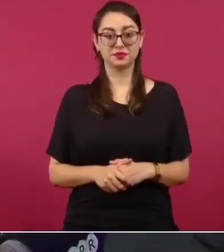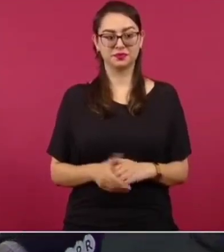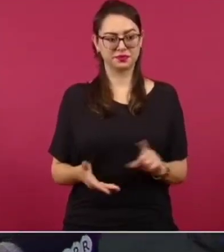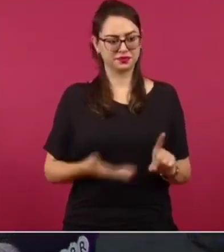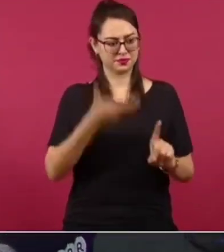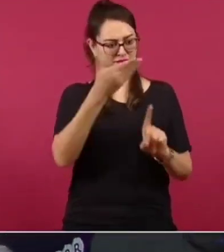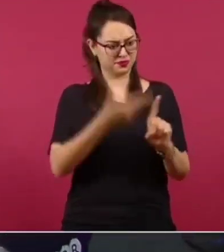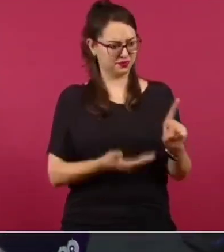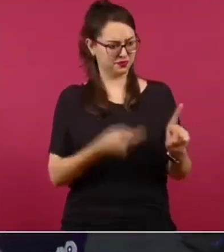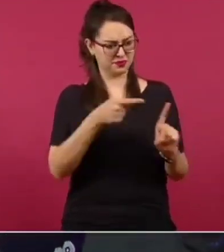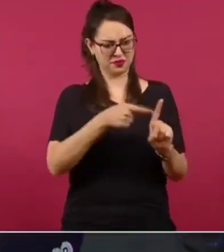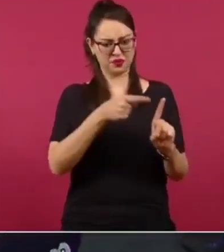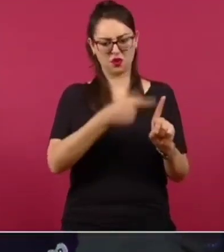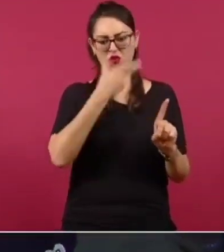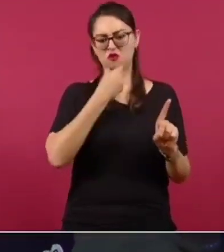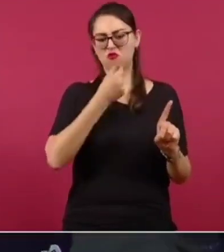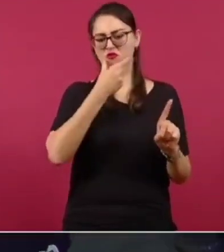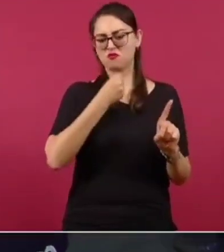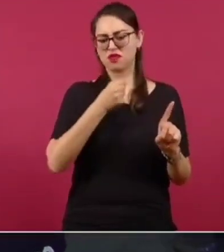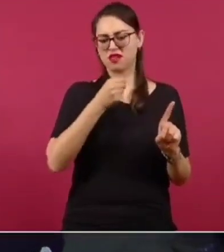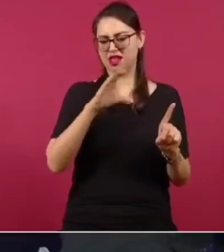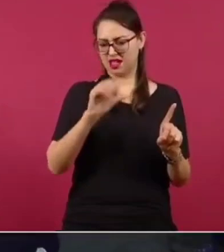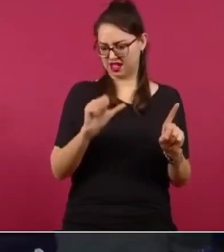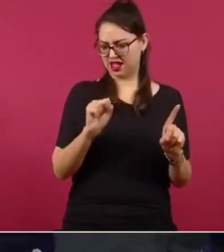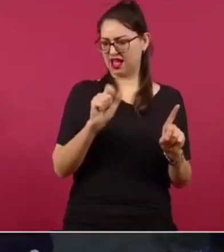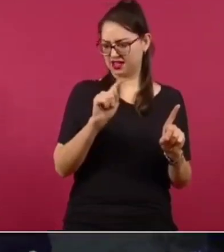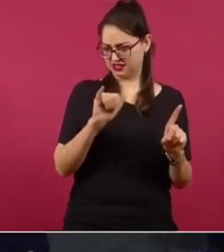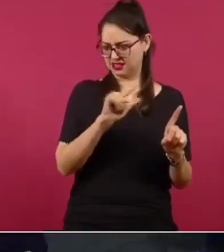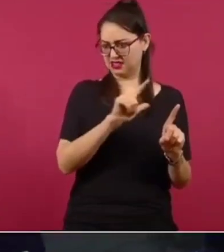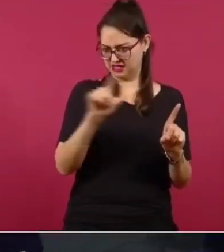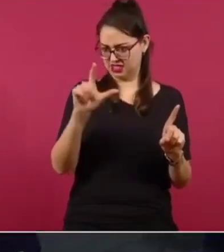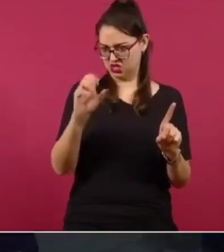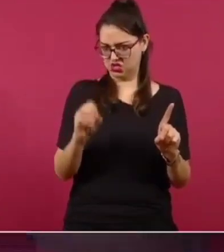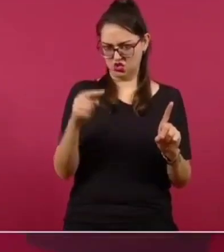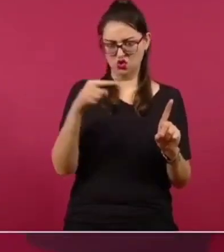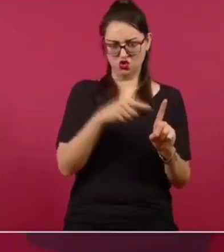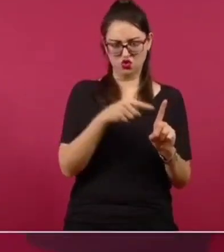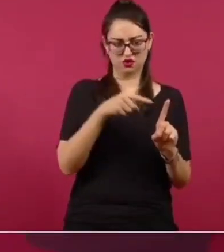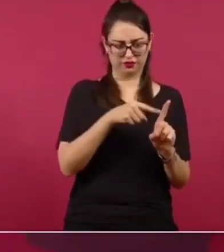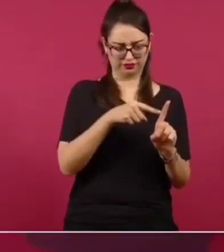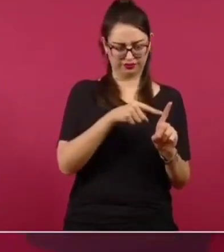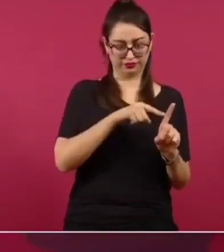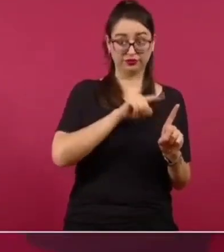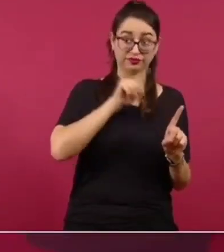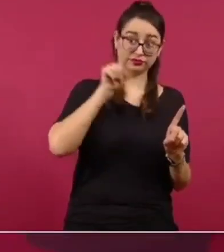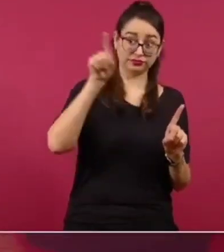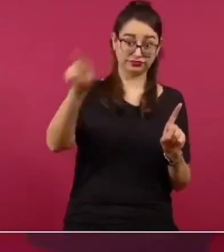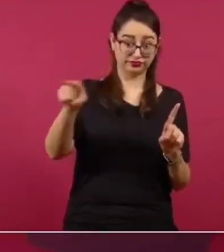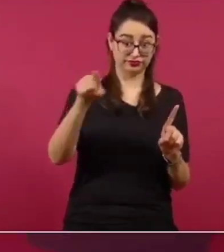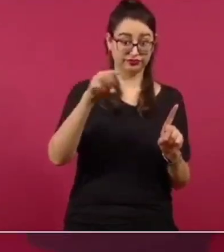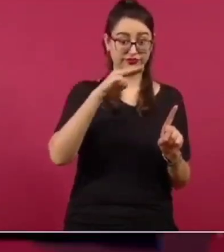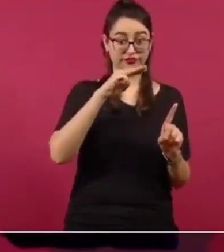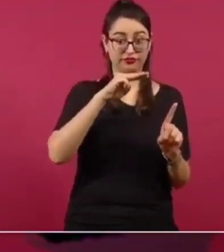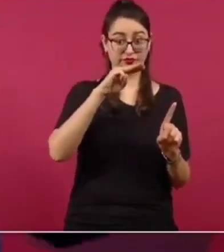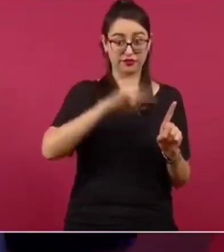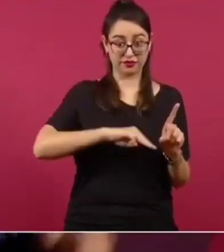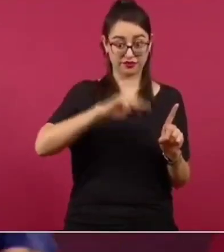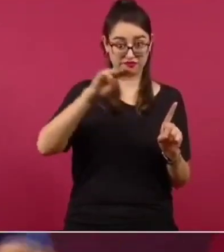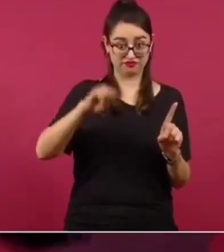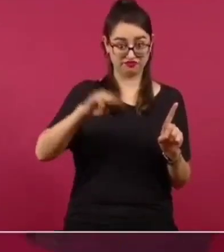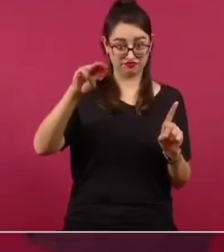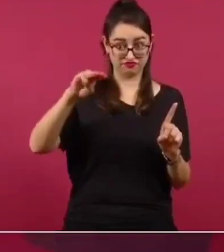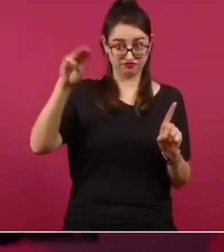lo mandan a Michoacán a formar